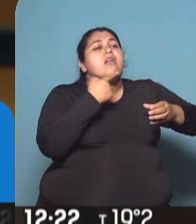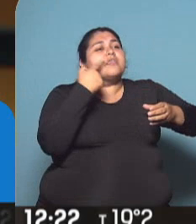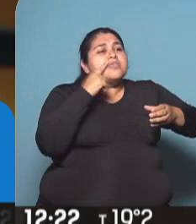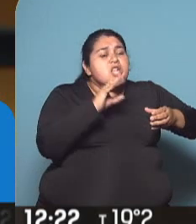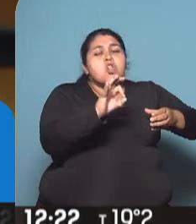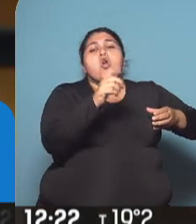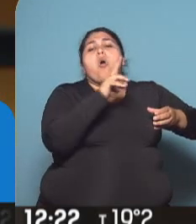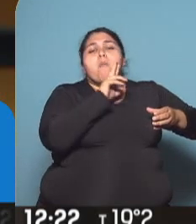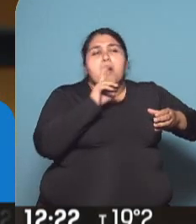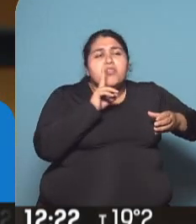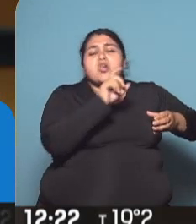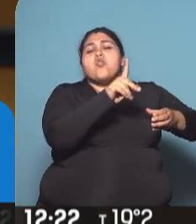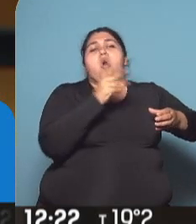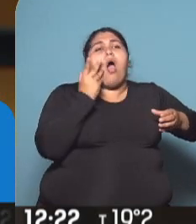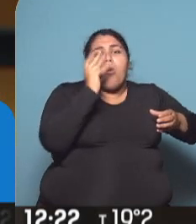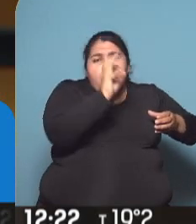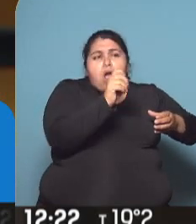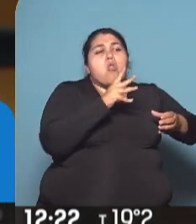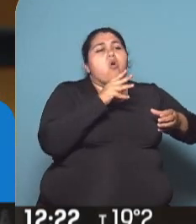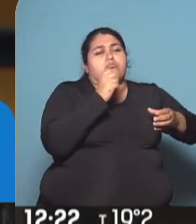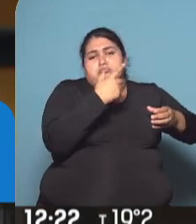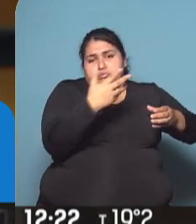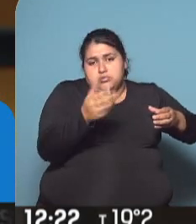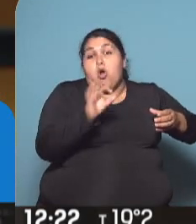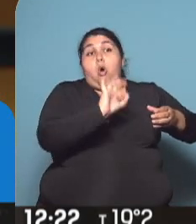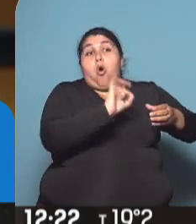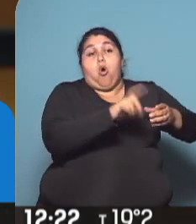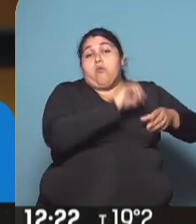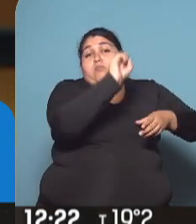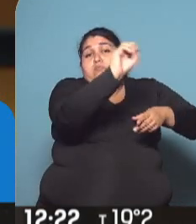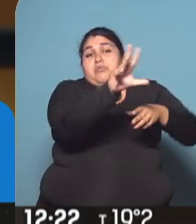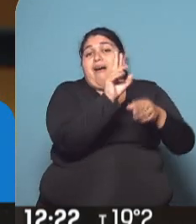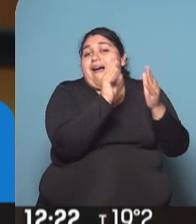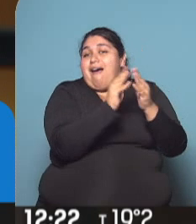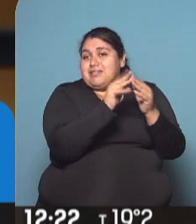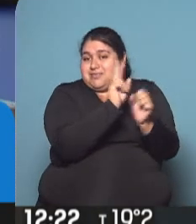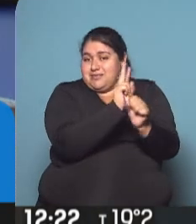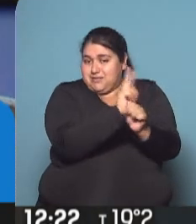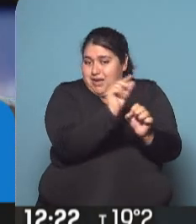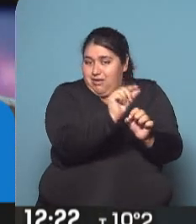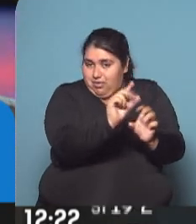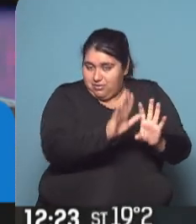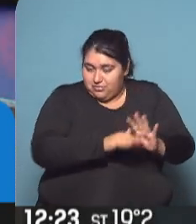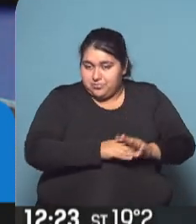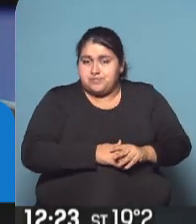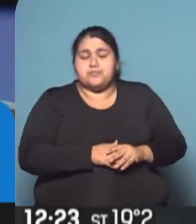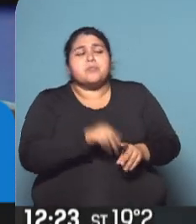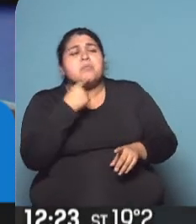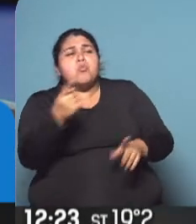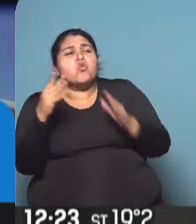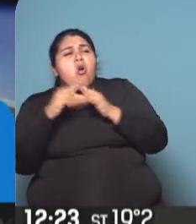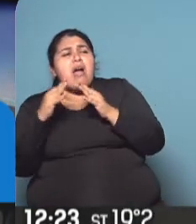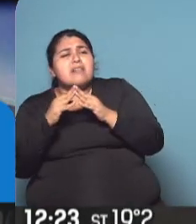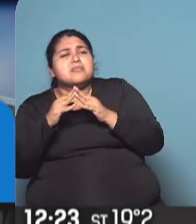padrinos o referentes, o si no, a hogares para protegerlo. tema de los hogares, ¿en qué situación